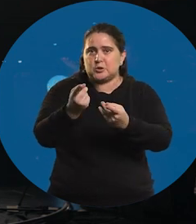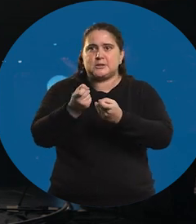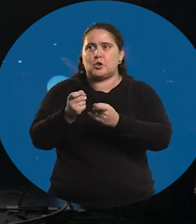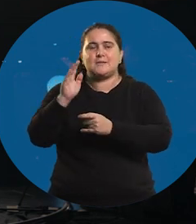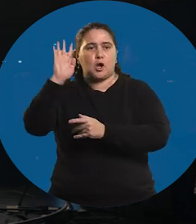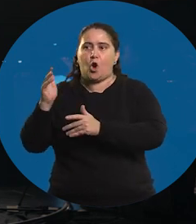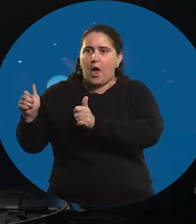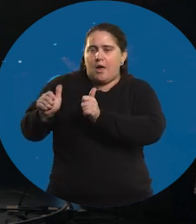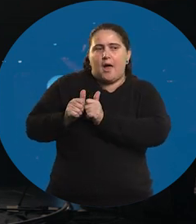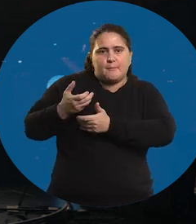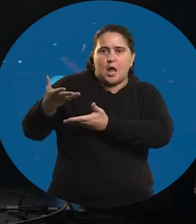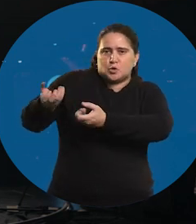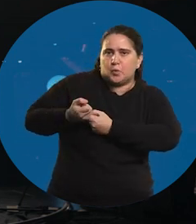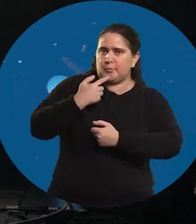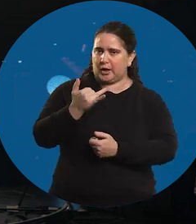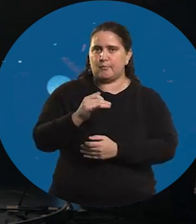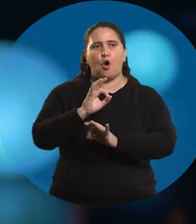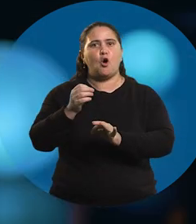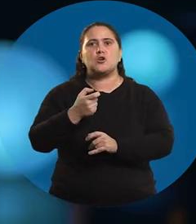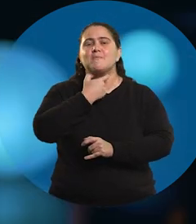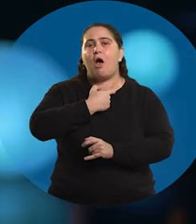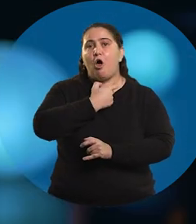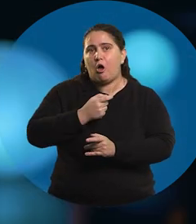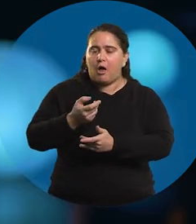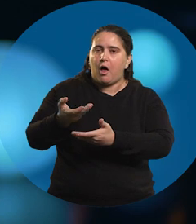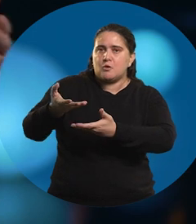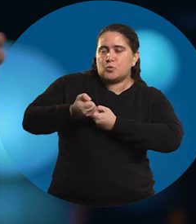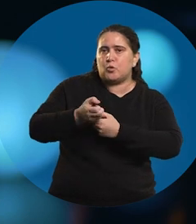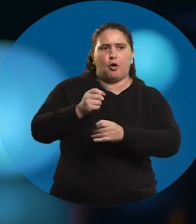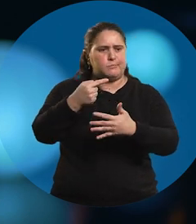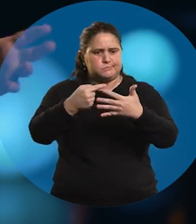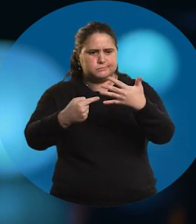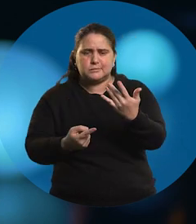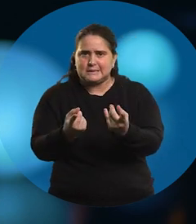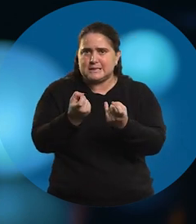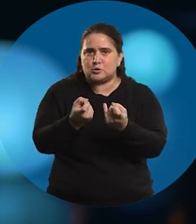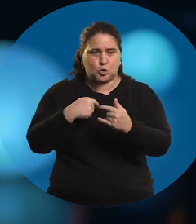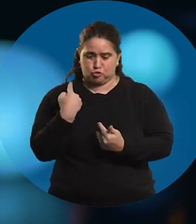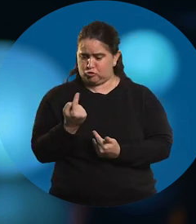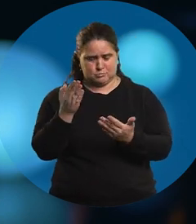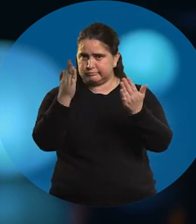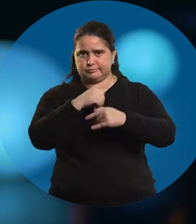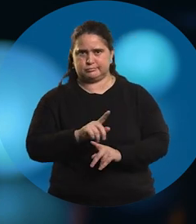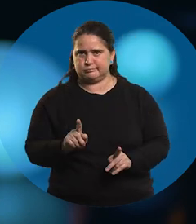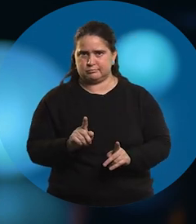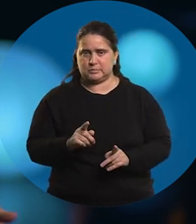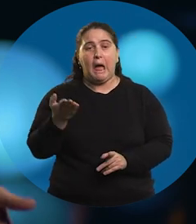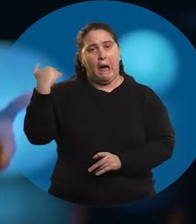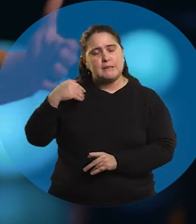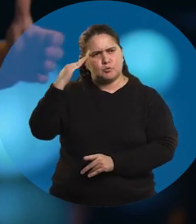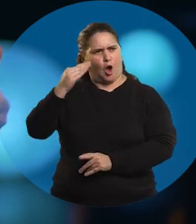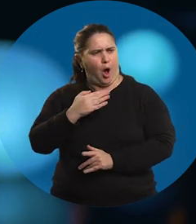un psicólogo que me ayude, una que me ayude. Necesito una psicopedagoga. Necesito un montón de cosas porque yo solo no puedo.